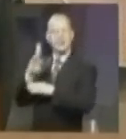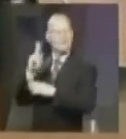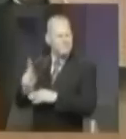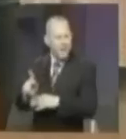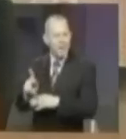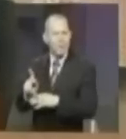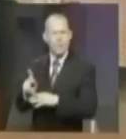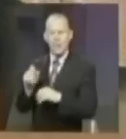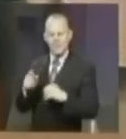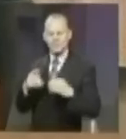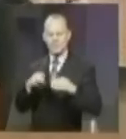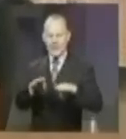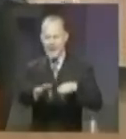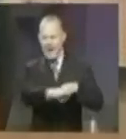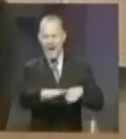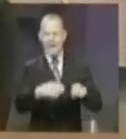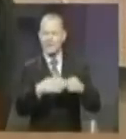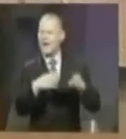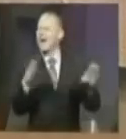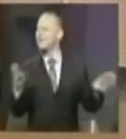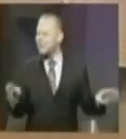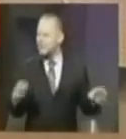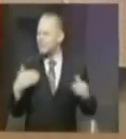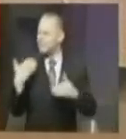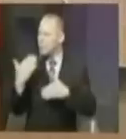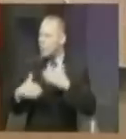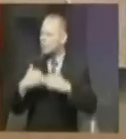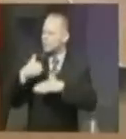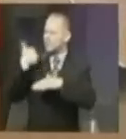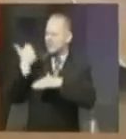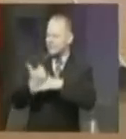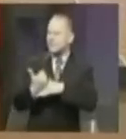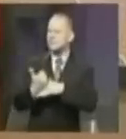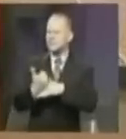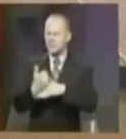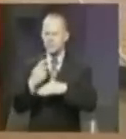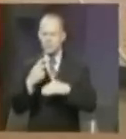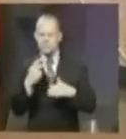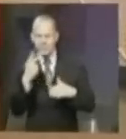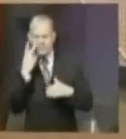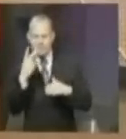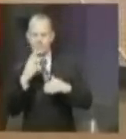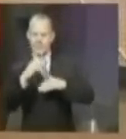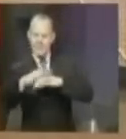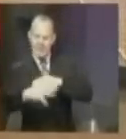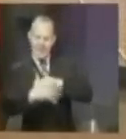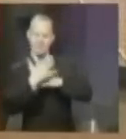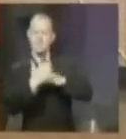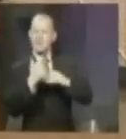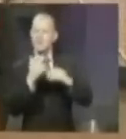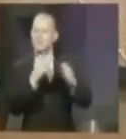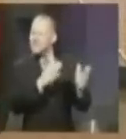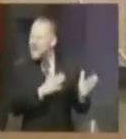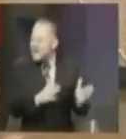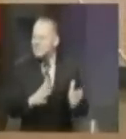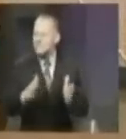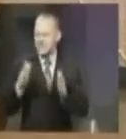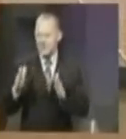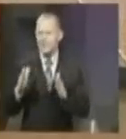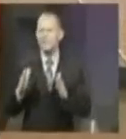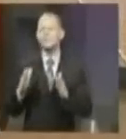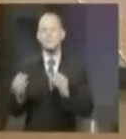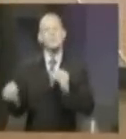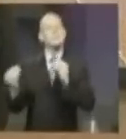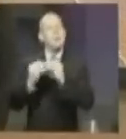Pero esa área se deja abierta. ¿Qué ocurre? Se va creando poco a poco una gran ventana al mar en una forma planificada que crea empleo,